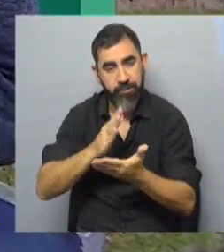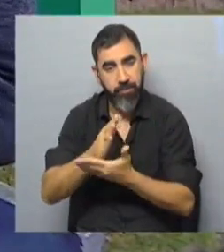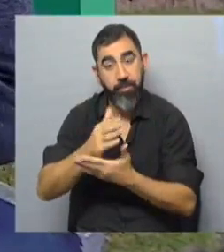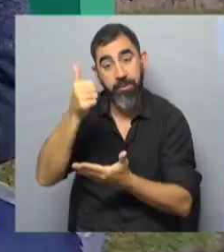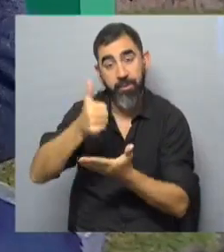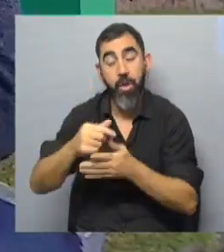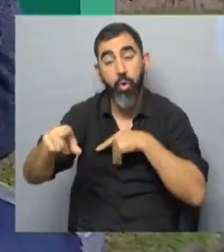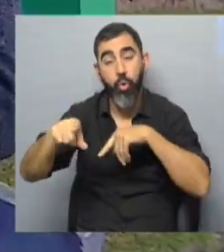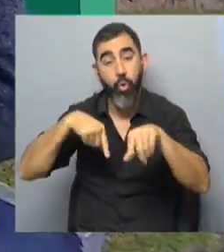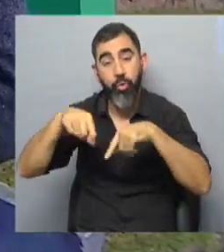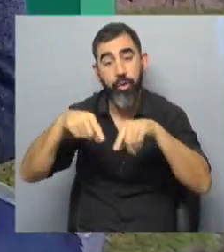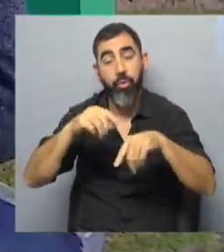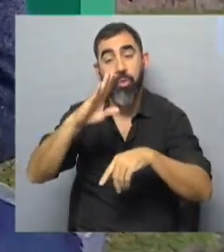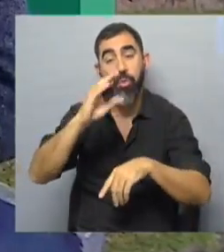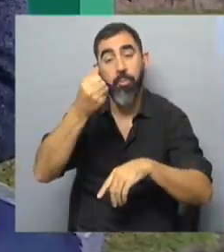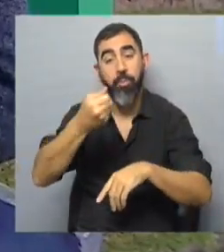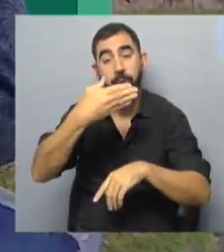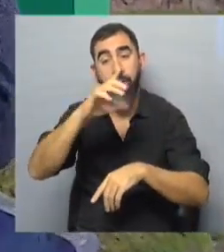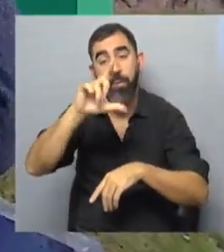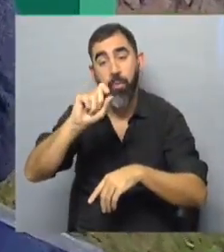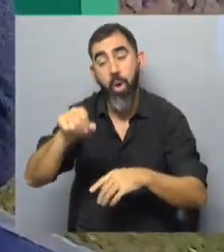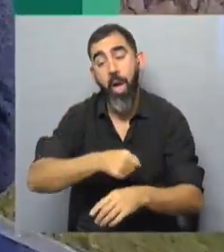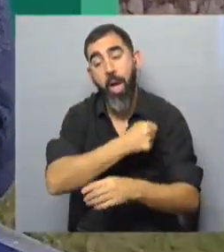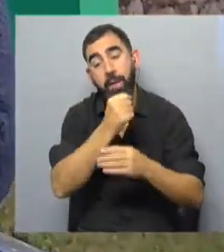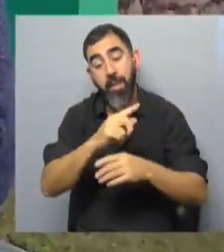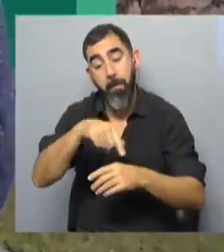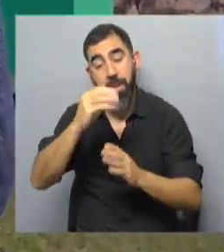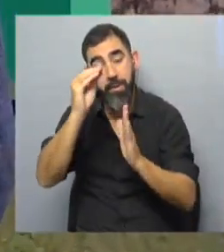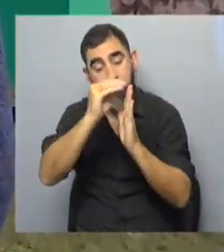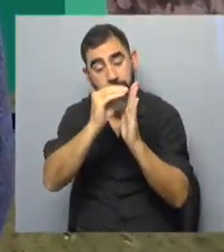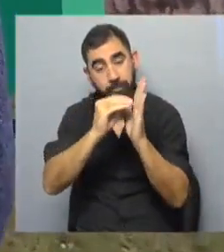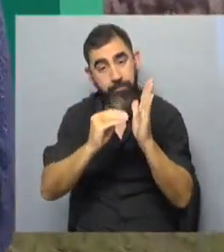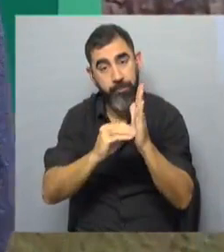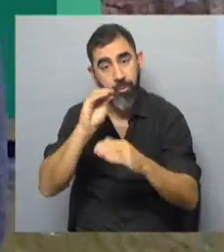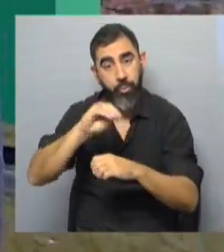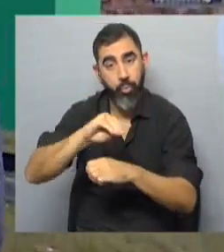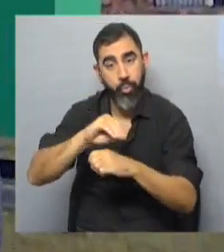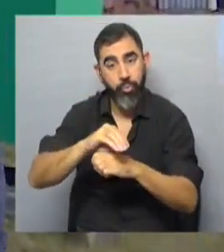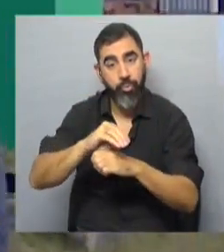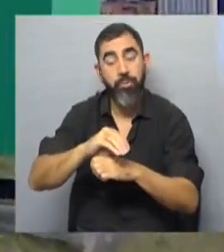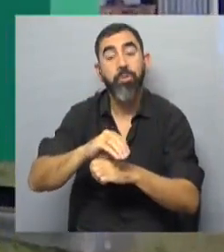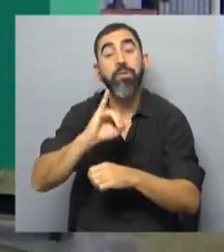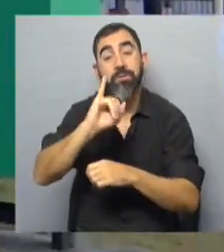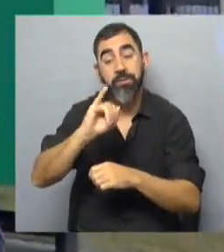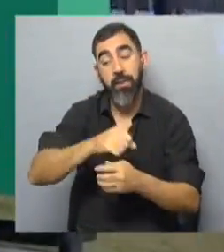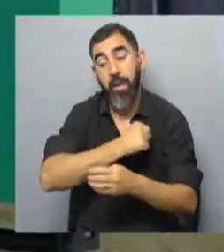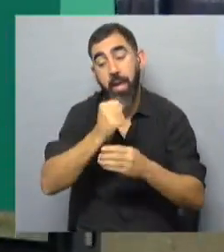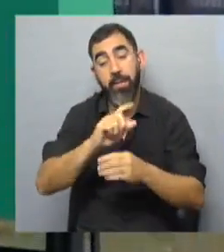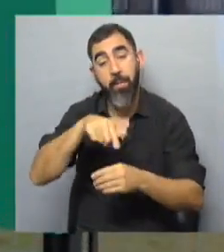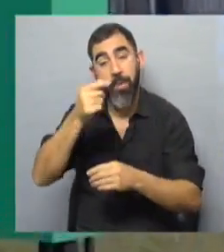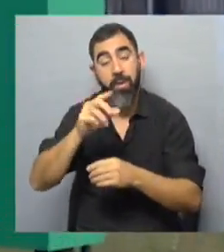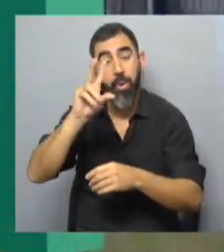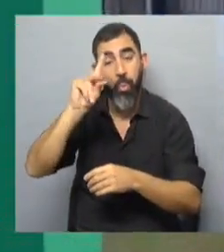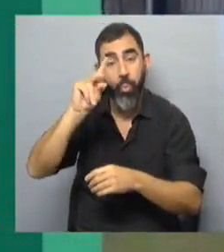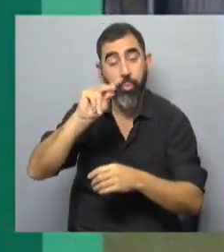con su coordinador Pablo. Hasta mañana está la preinscripción de estos cursos. Buenos días, ¿qué tal? Sí, hasta mañana tenemos lo que tiene que ver con la